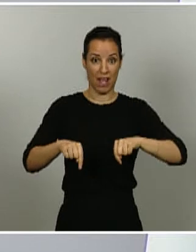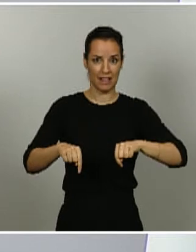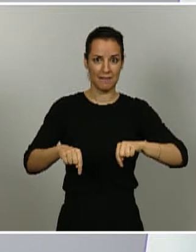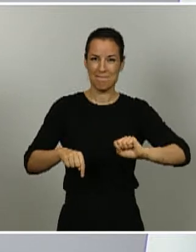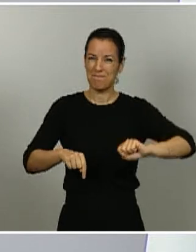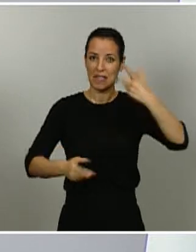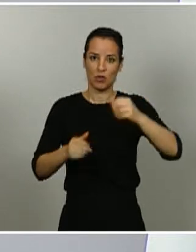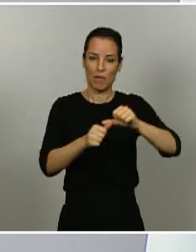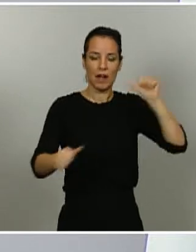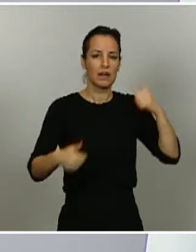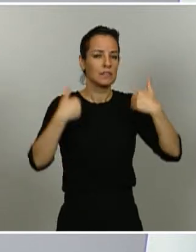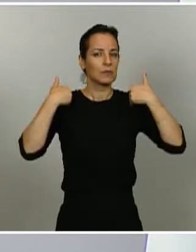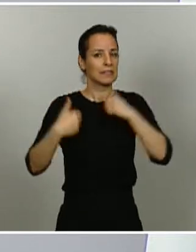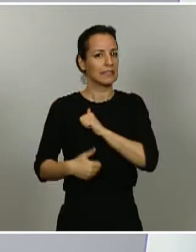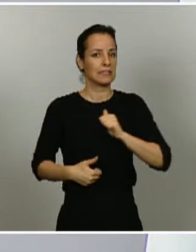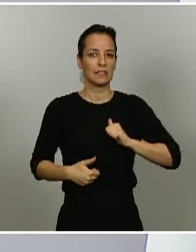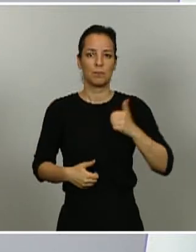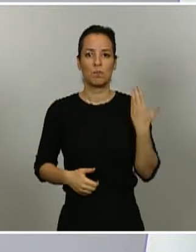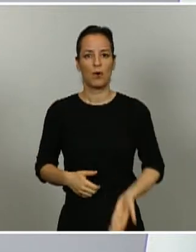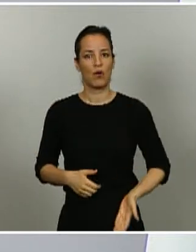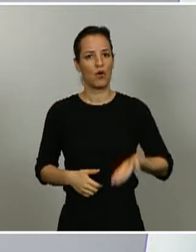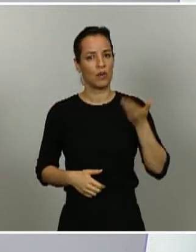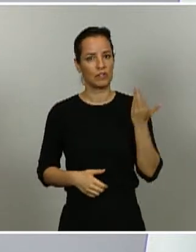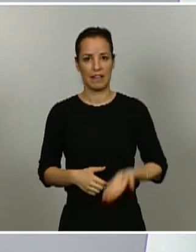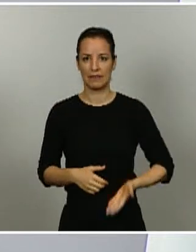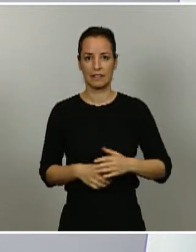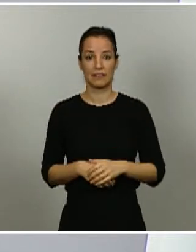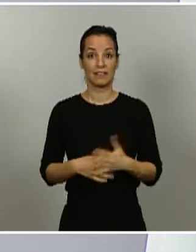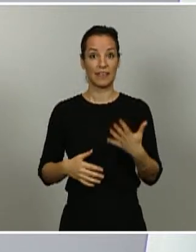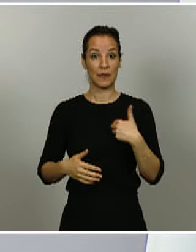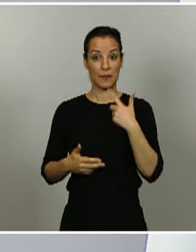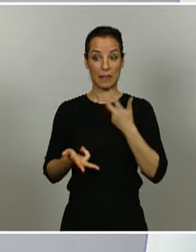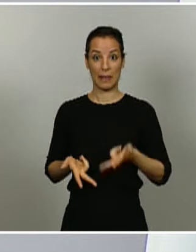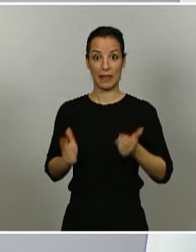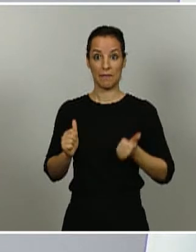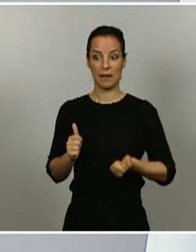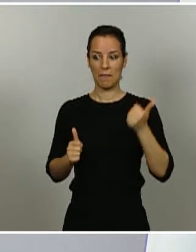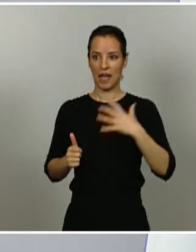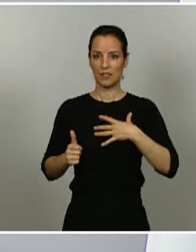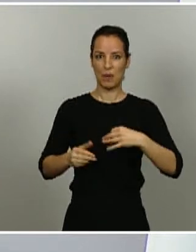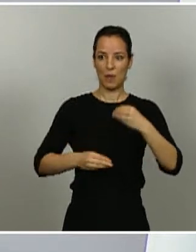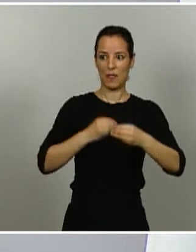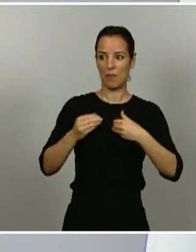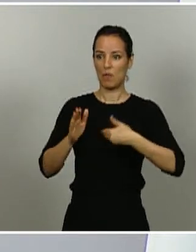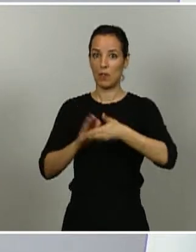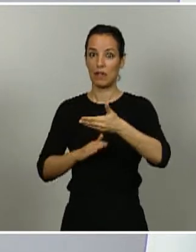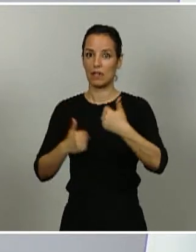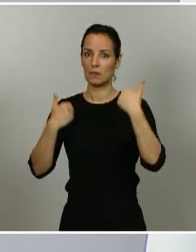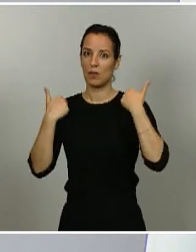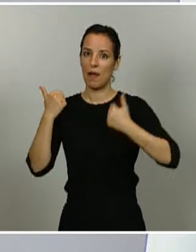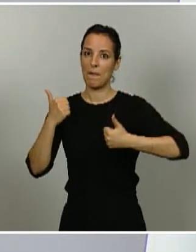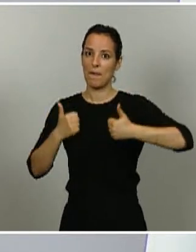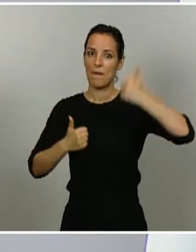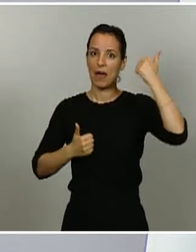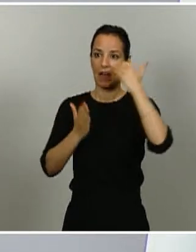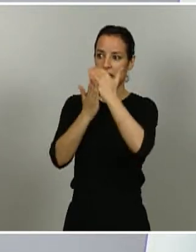individual. A medida que vamos teniendo más posibilidad de hacer cosas es cuando más responsabilidad individual hay que tener en el cumplimiento de todas las recomendaciones que hacemos